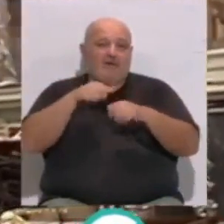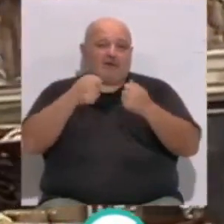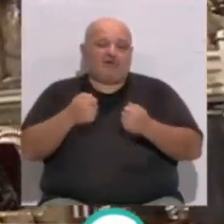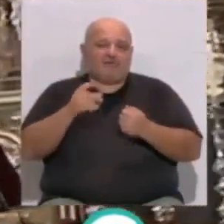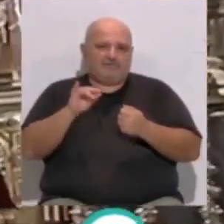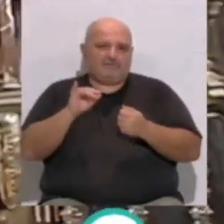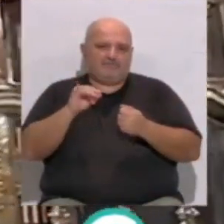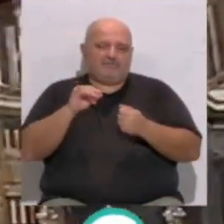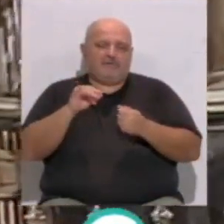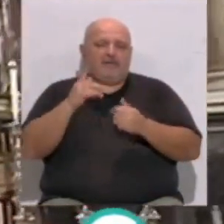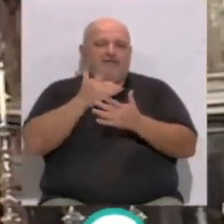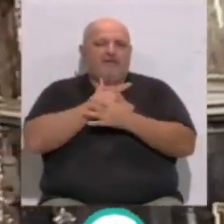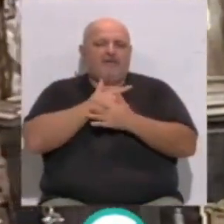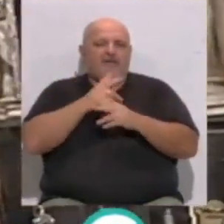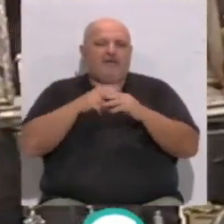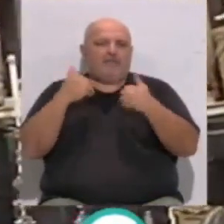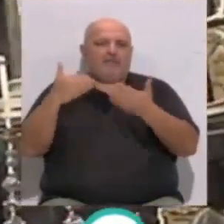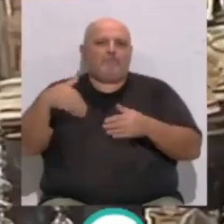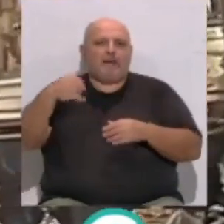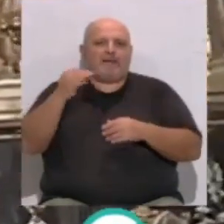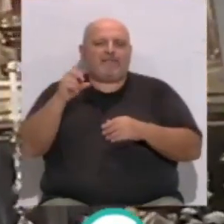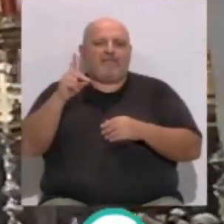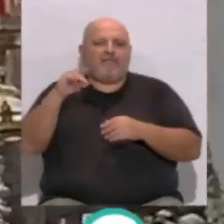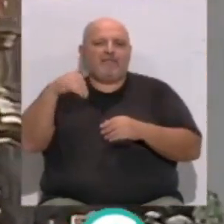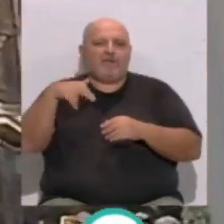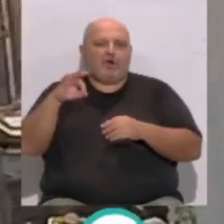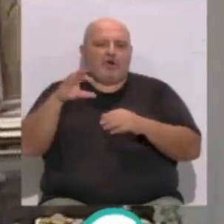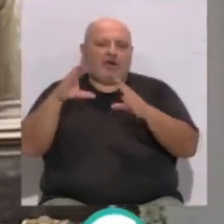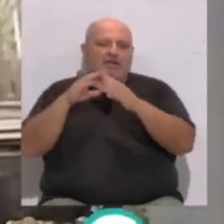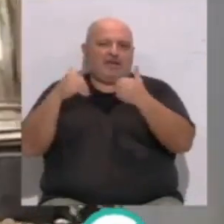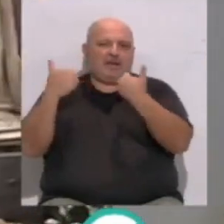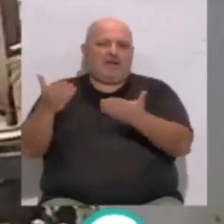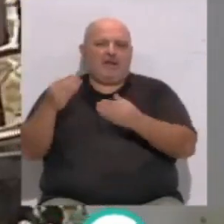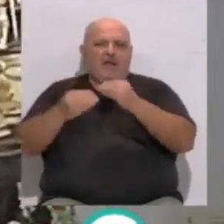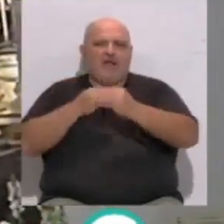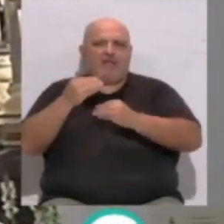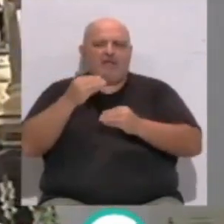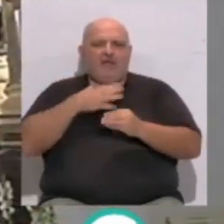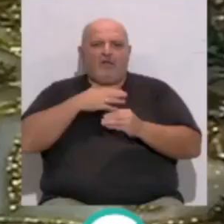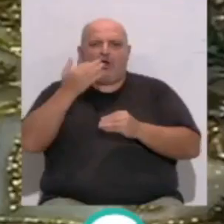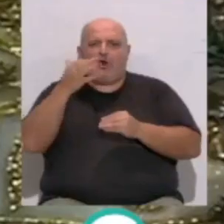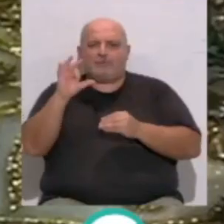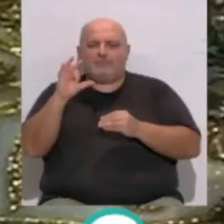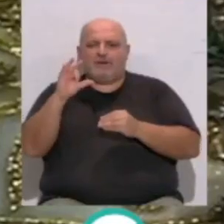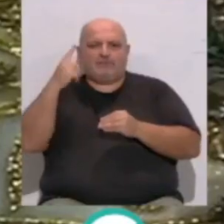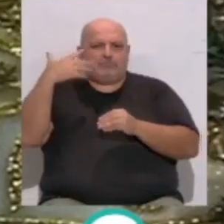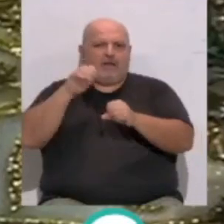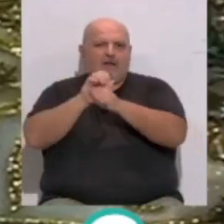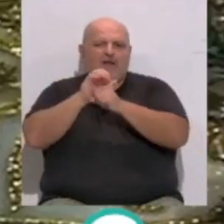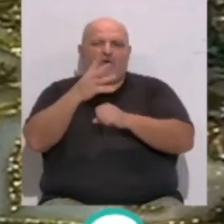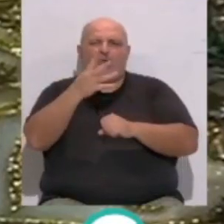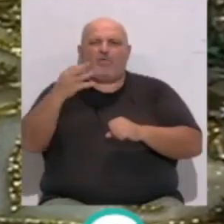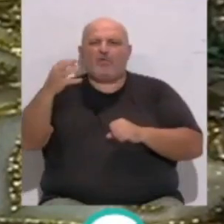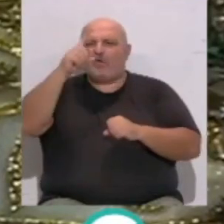es. La Virgen, regalo del Marqués de Valdeíñigo para la iglesia y realizada por Cosme Velázquez hace 400